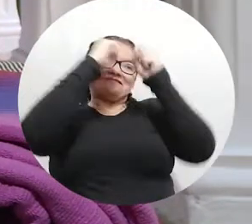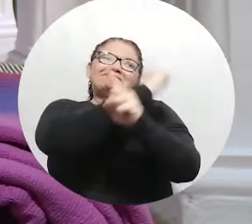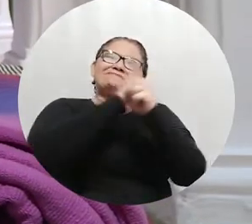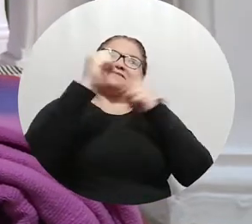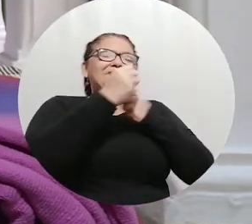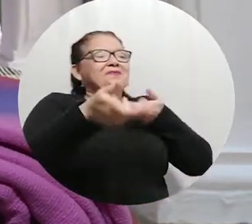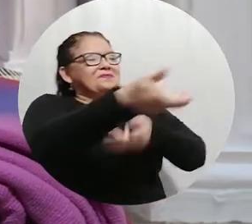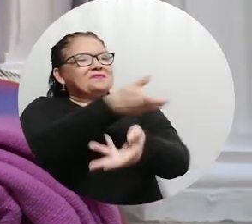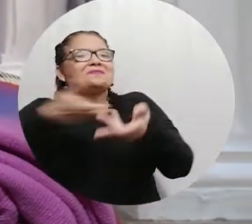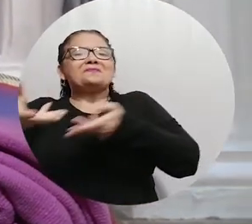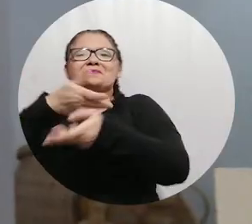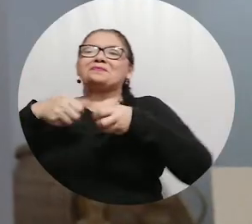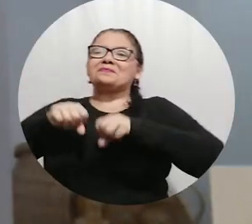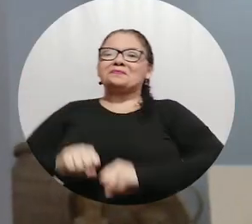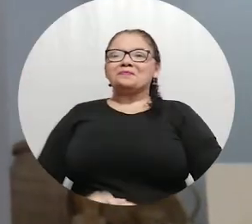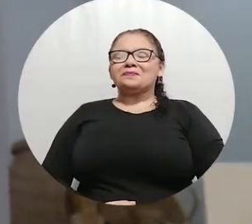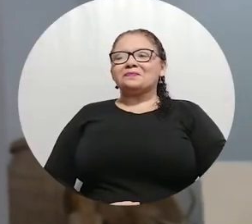socializar entre nosotros.